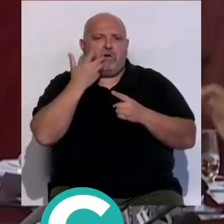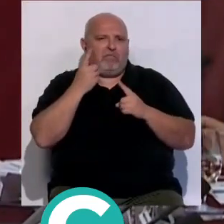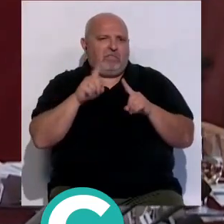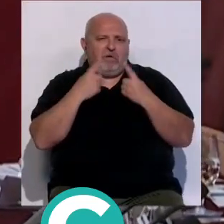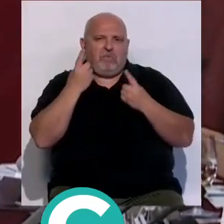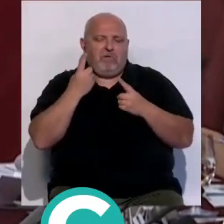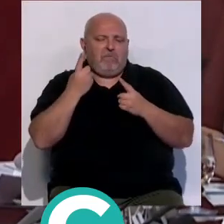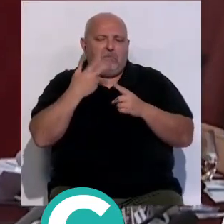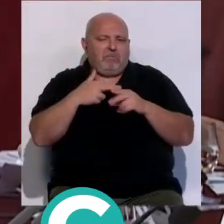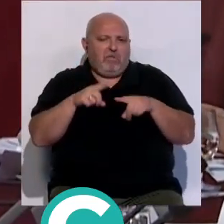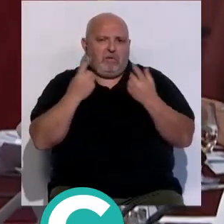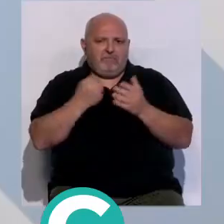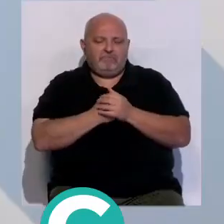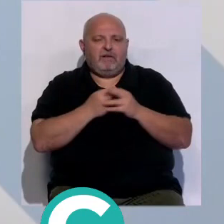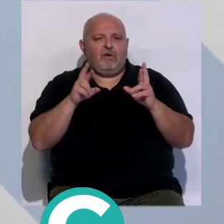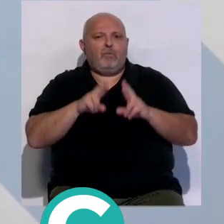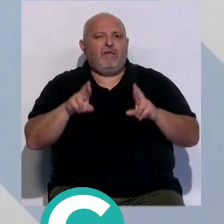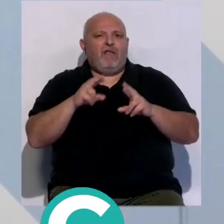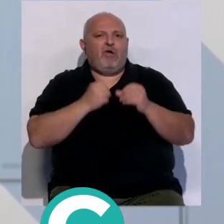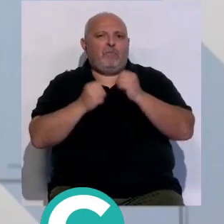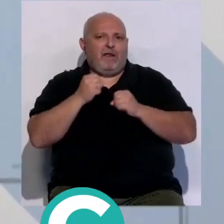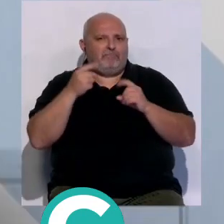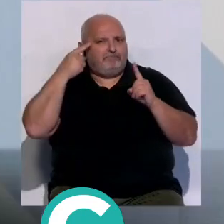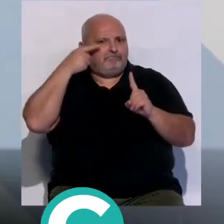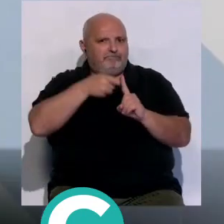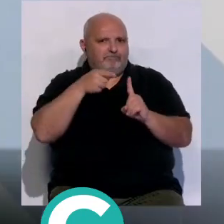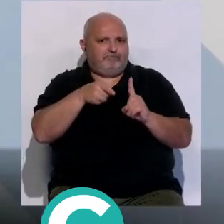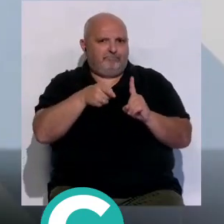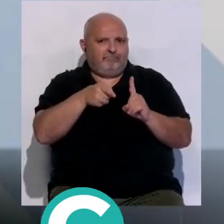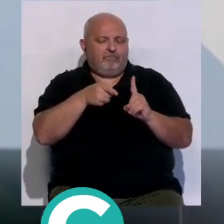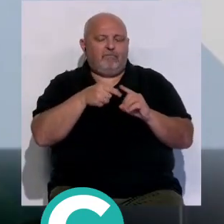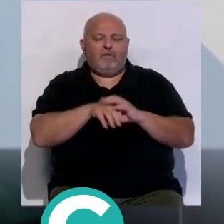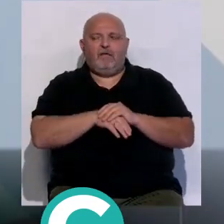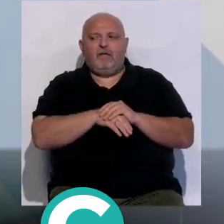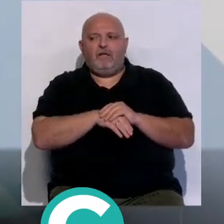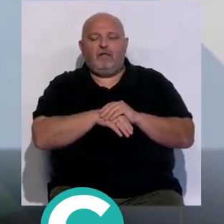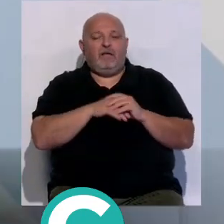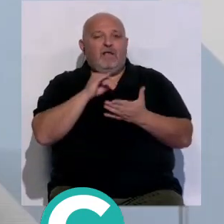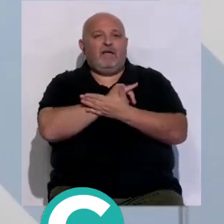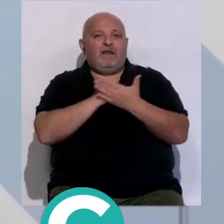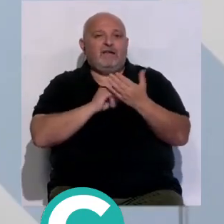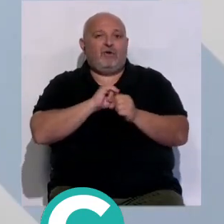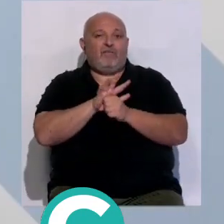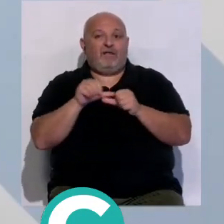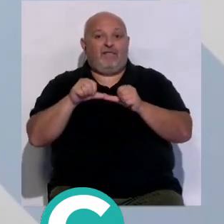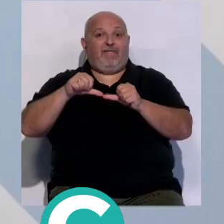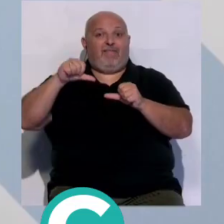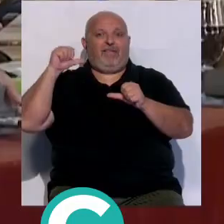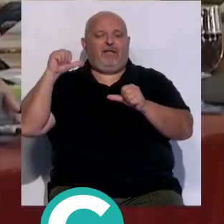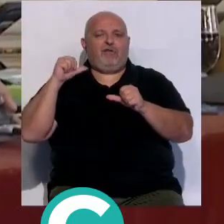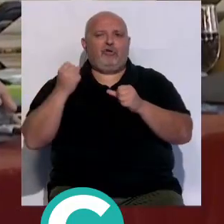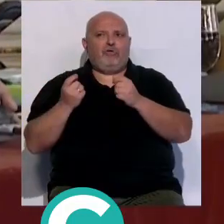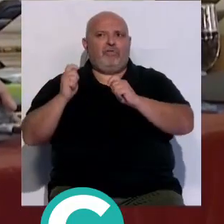político dedicada a la recuperación económica y sobre todo a que la crisis de la pandemia del COVID no